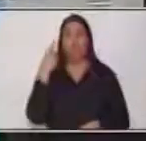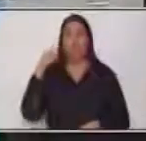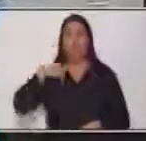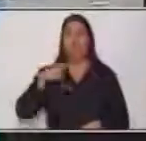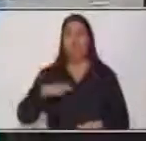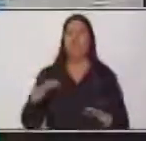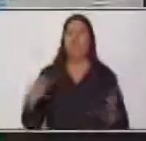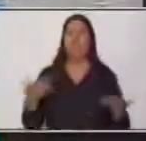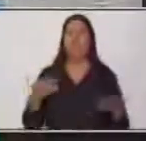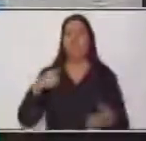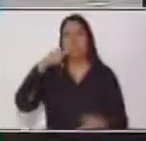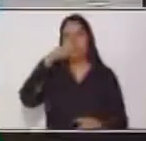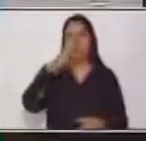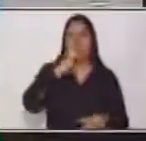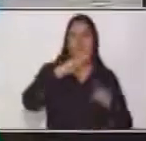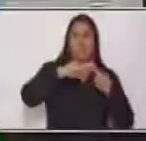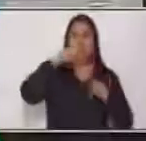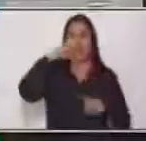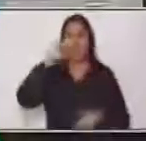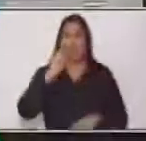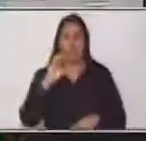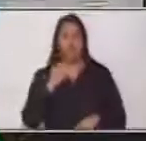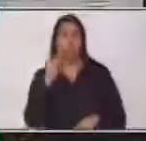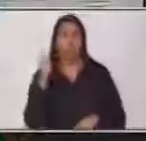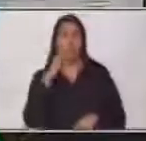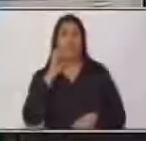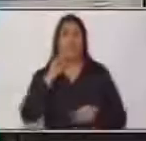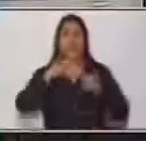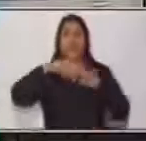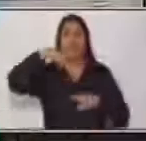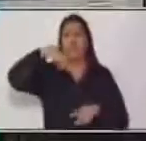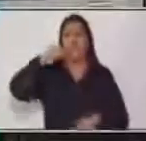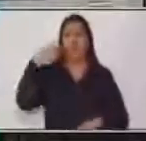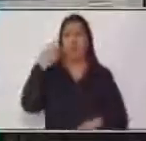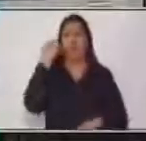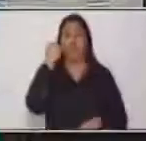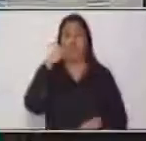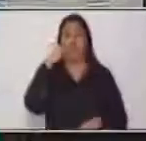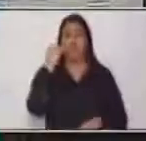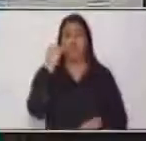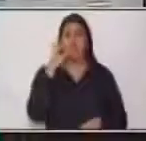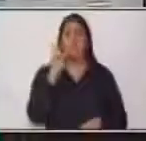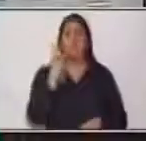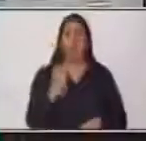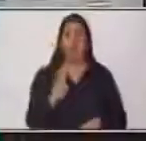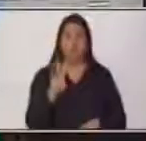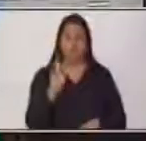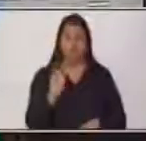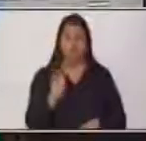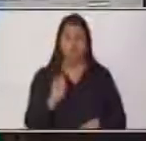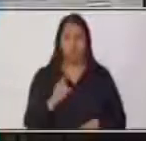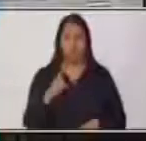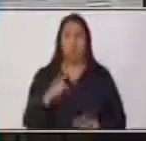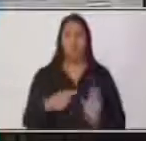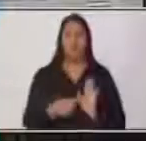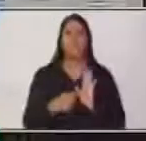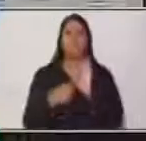de texto expositivo. Y dice acá, es el que presenta de forma